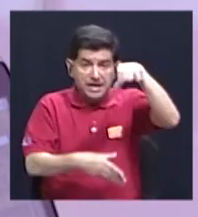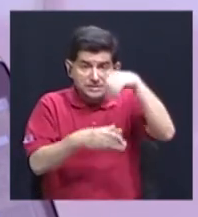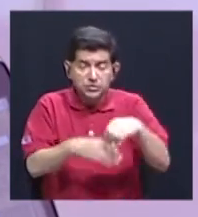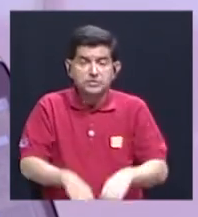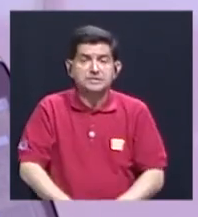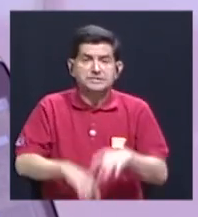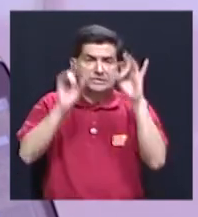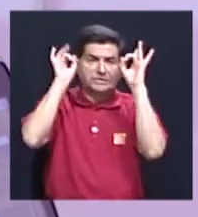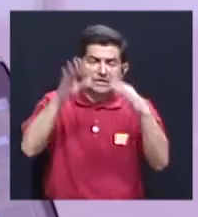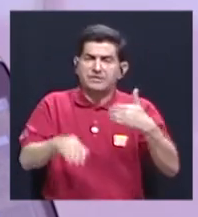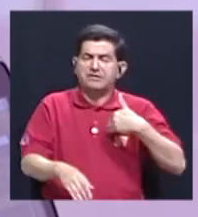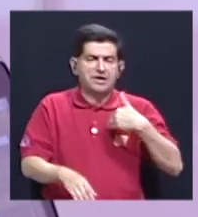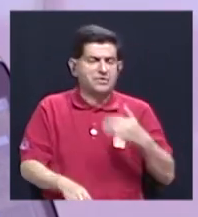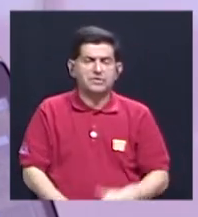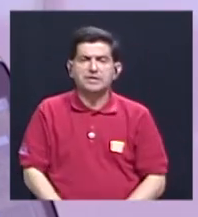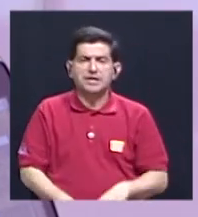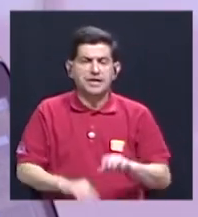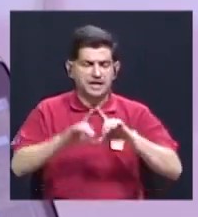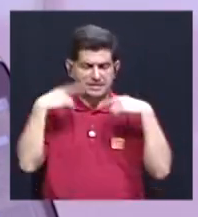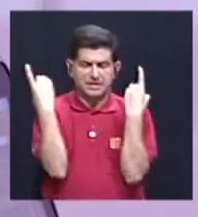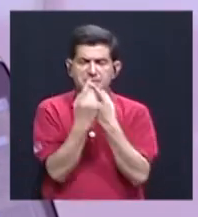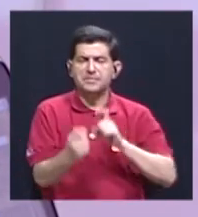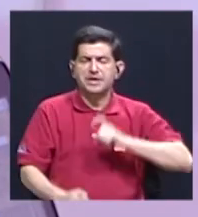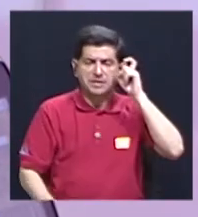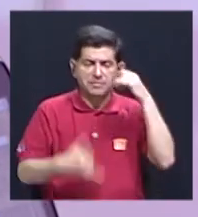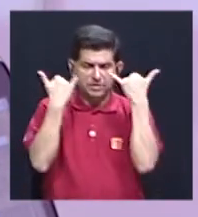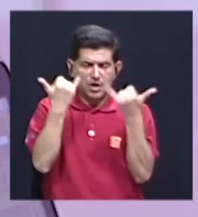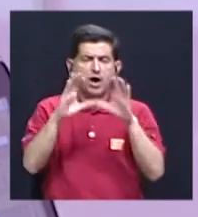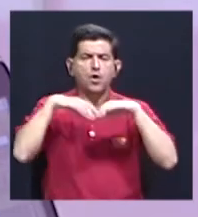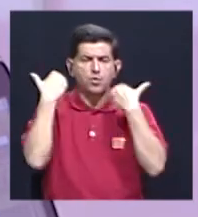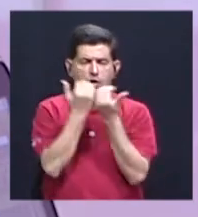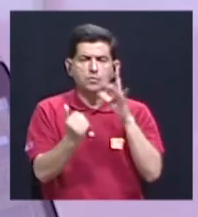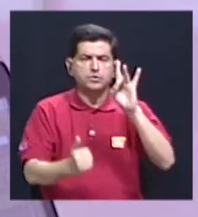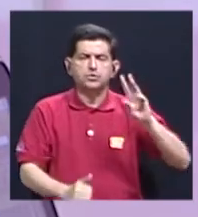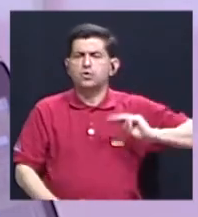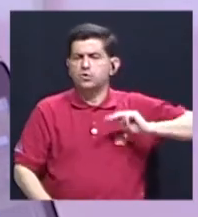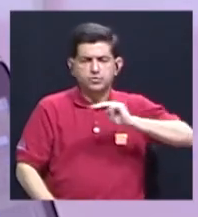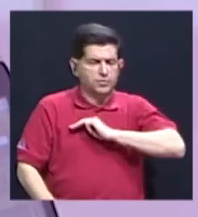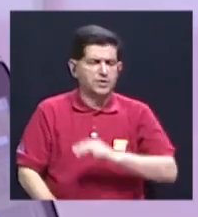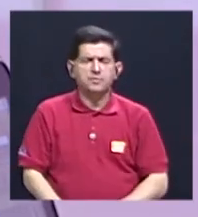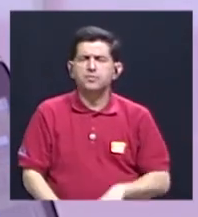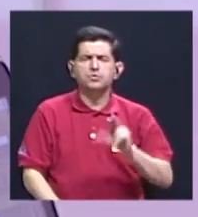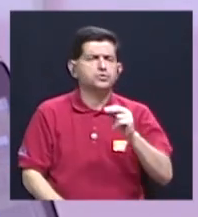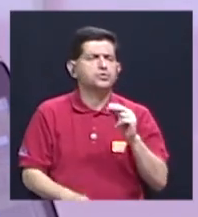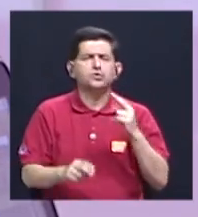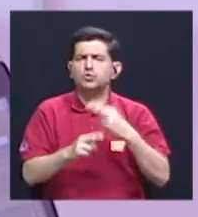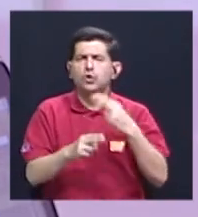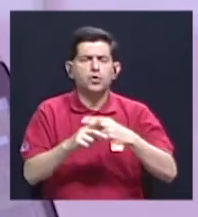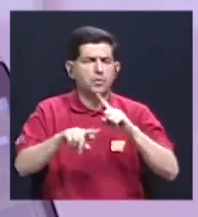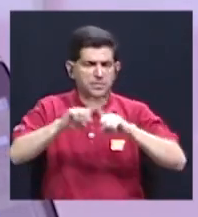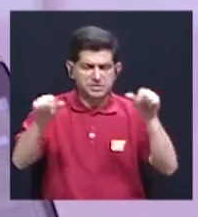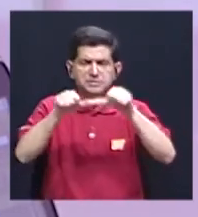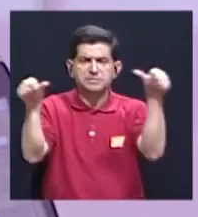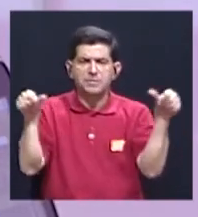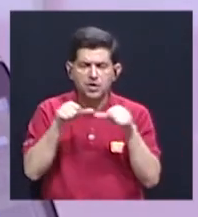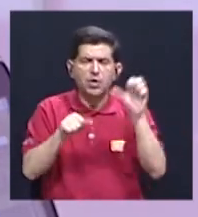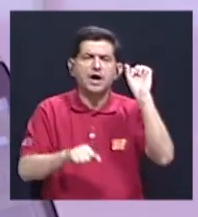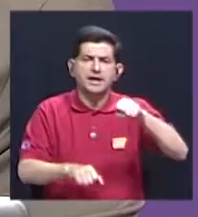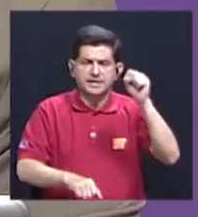una unidad de género. Tenemos ahora una comisión que tiene ocho integrantes. No tengo los nombres, pero le puedo decir las áreas que están representadas.